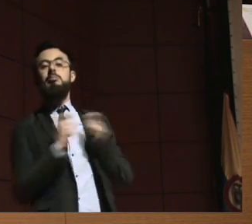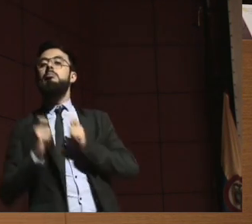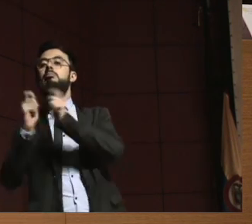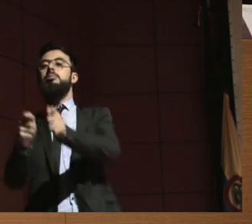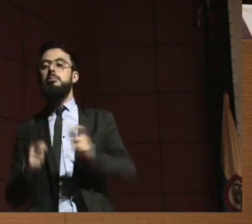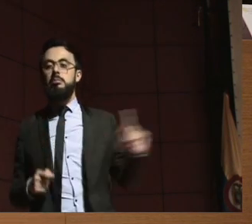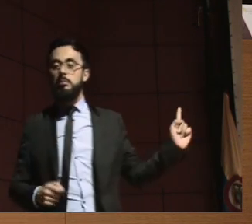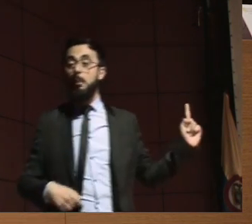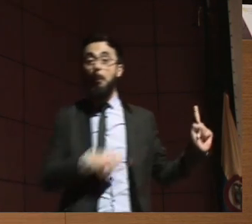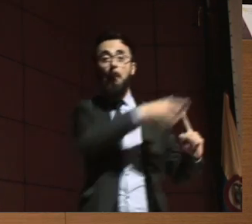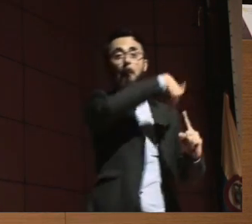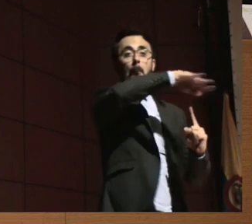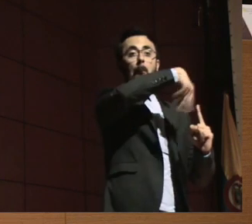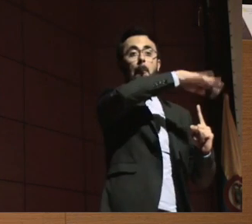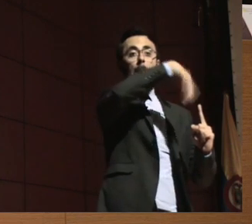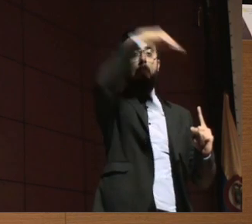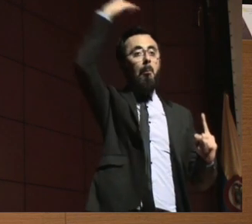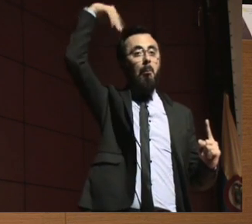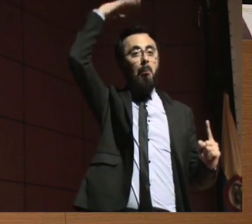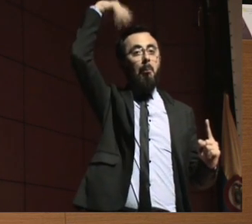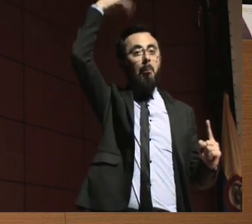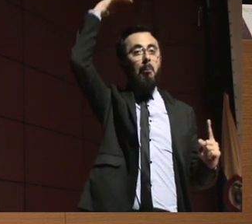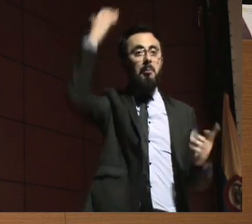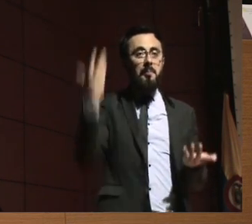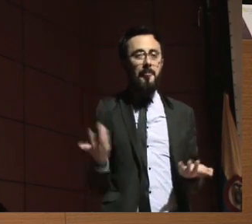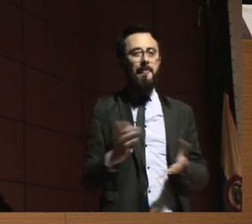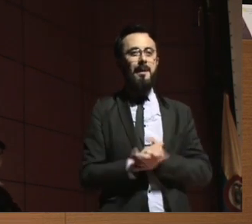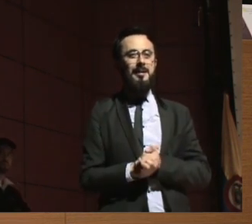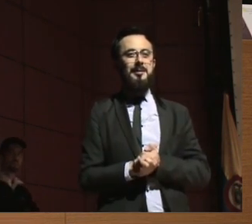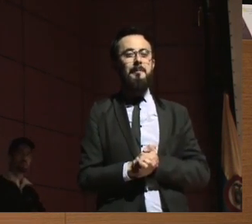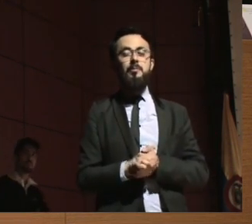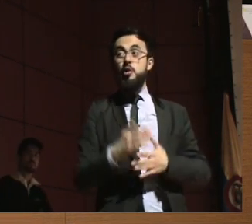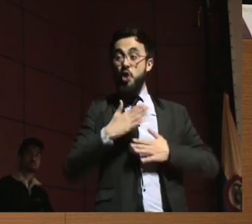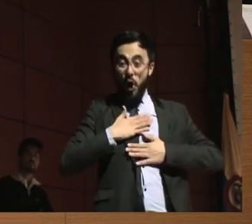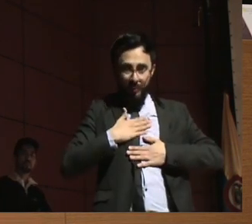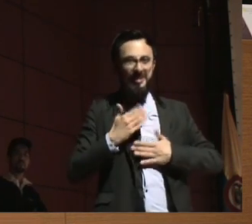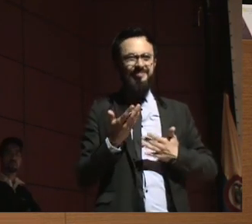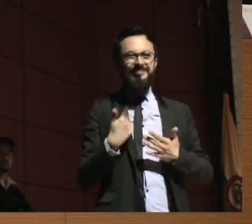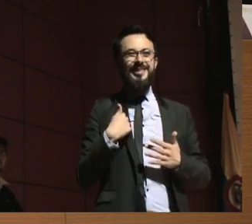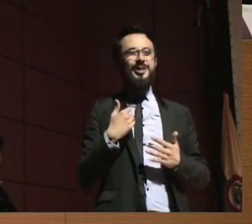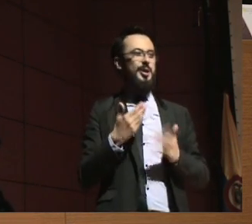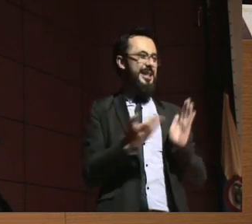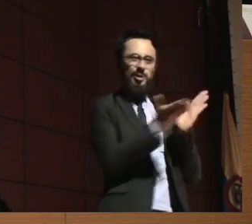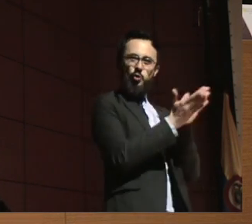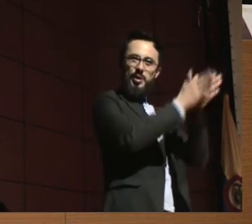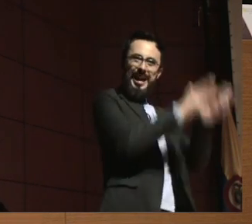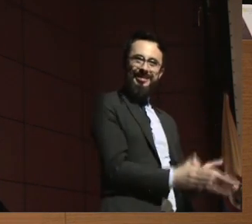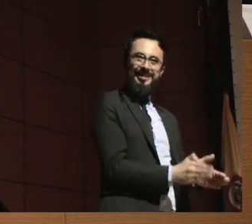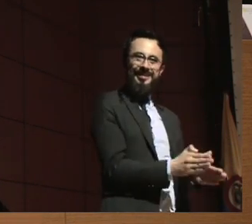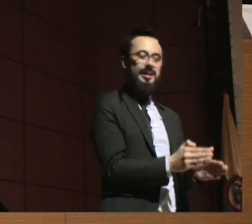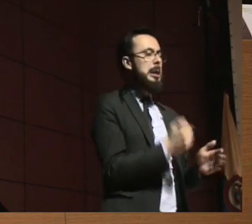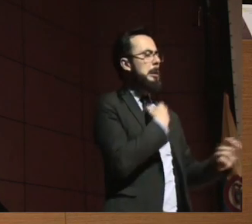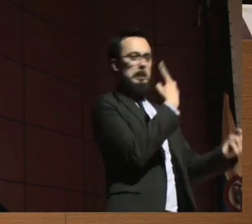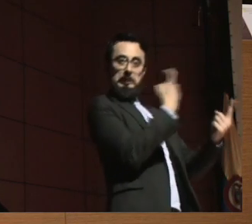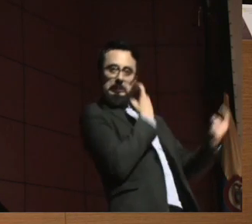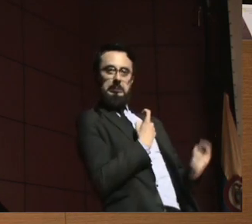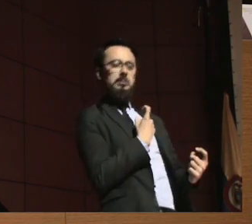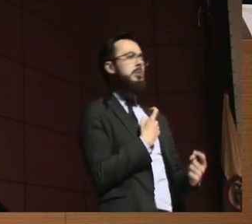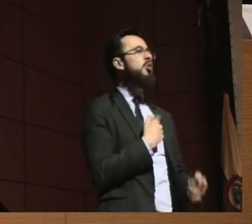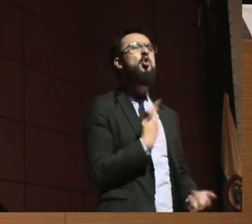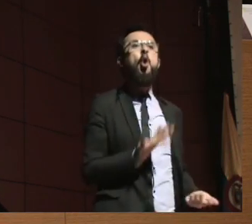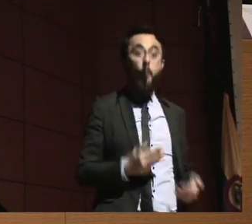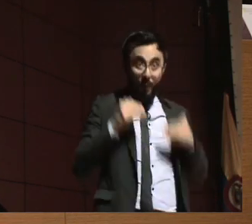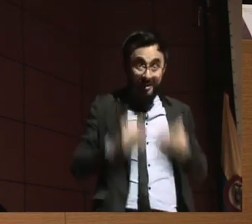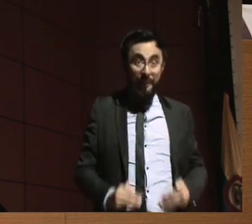digamos, contamos con algunos estudiantes que muchas veces preguntan es ¿y uno cómo le explica la interdicción? O ¿o uno sí le puede explicar la interdicción a una persona con